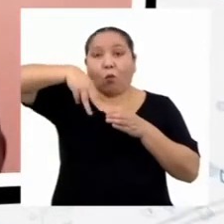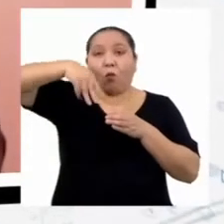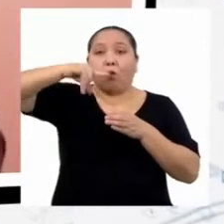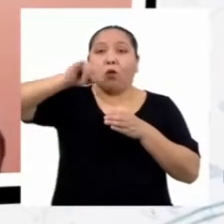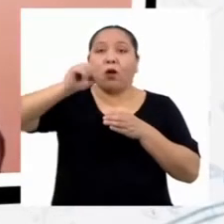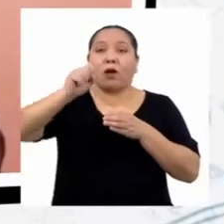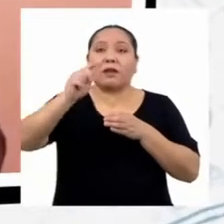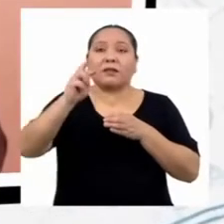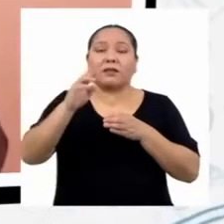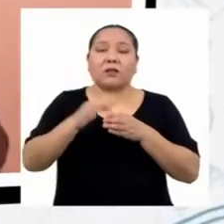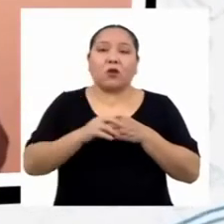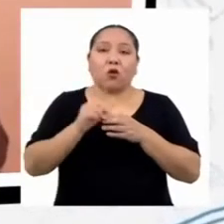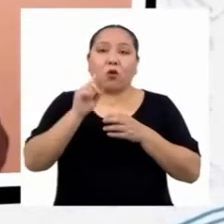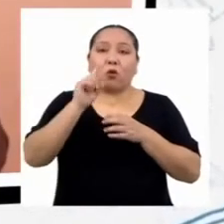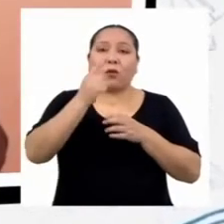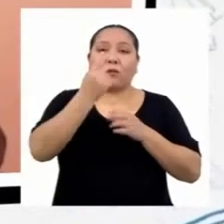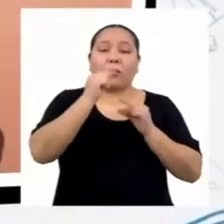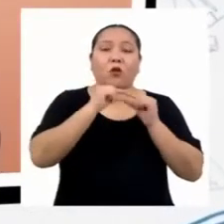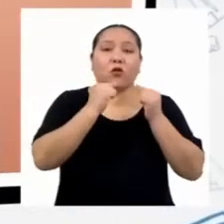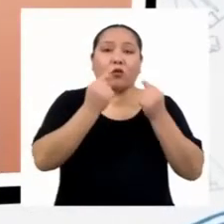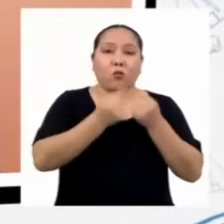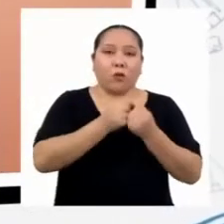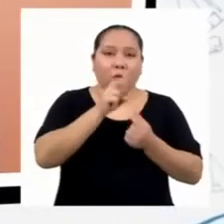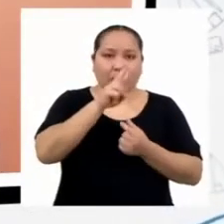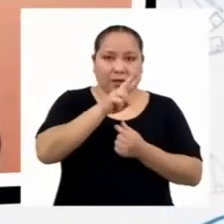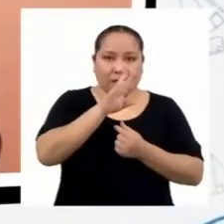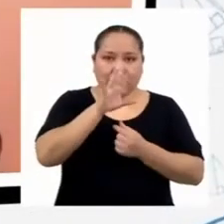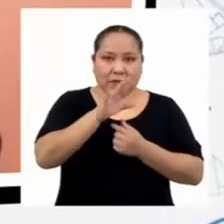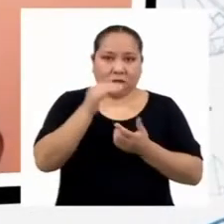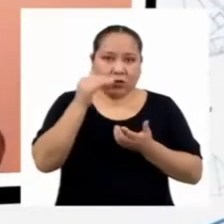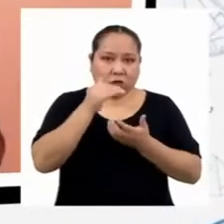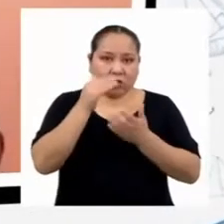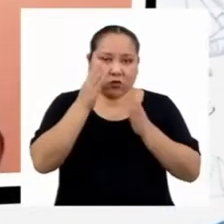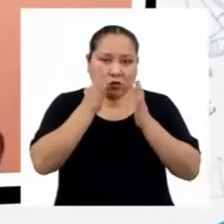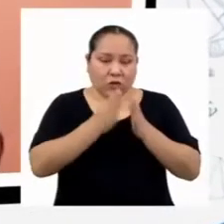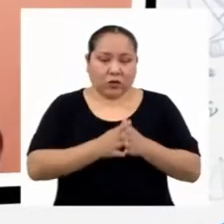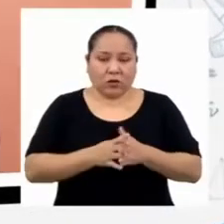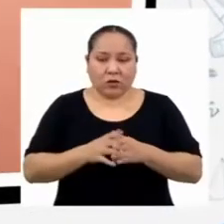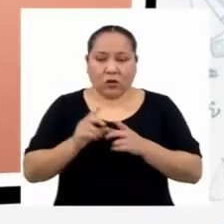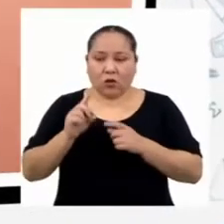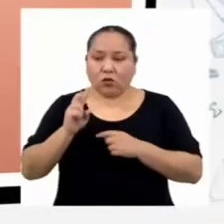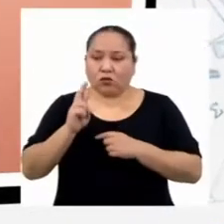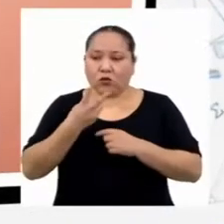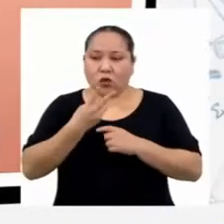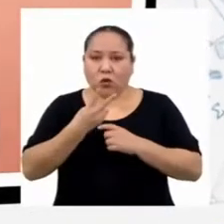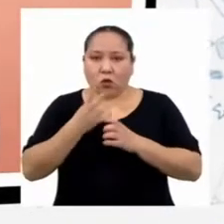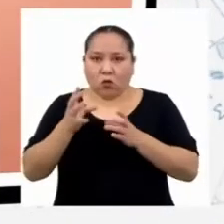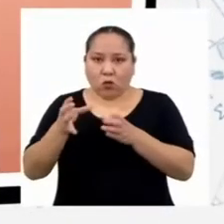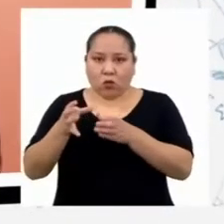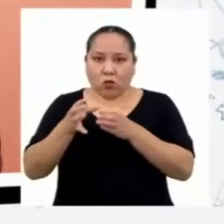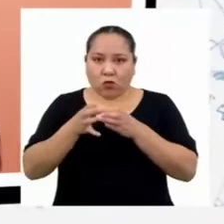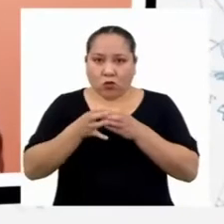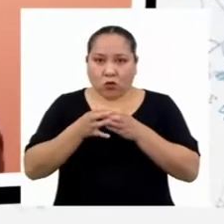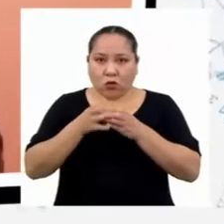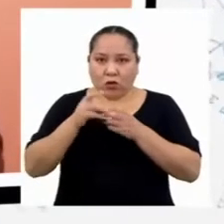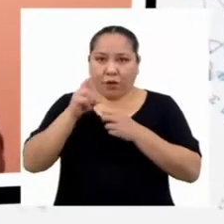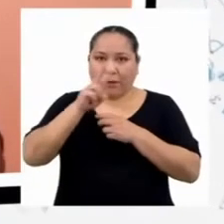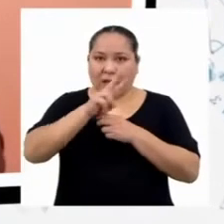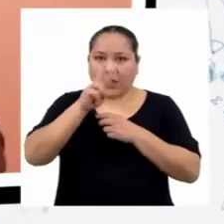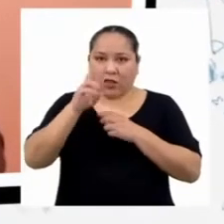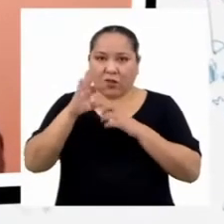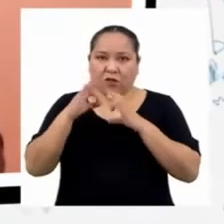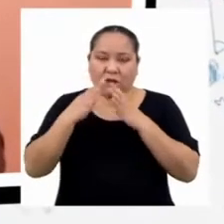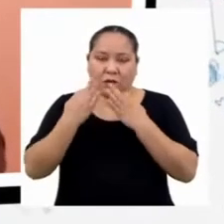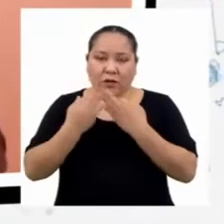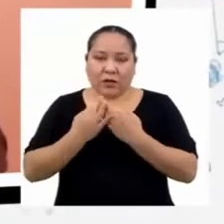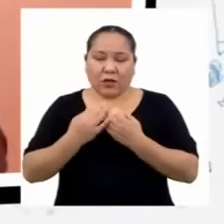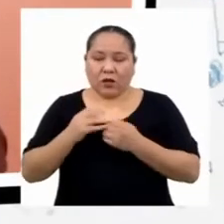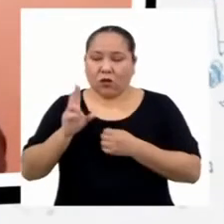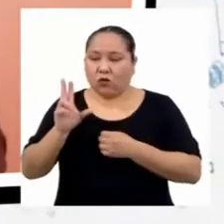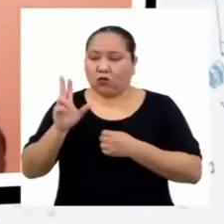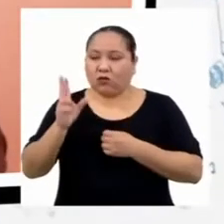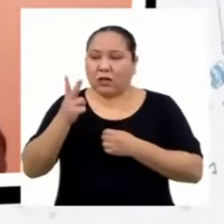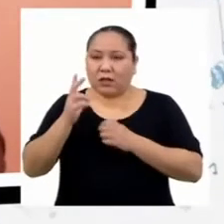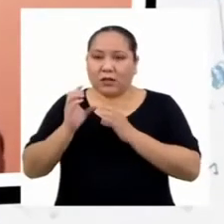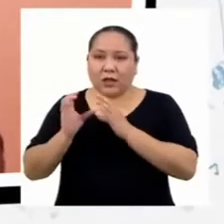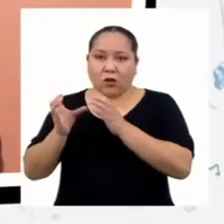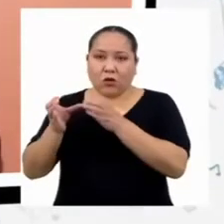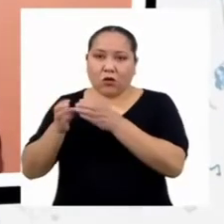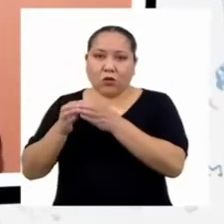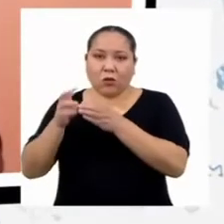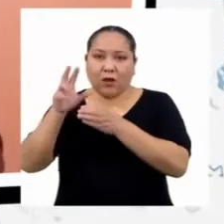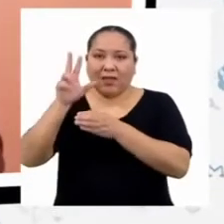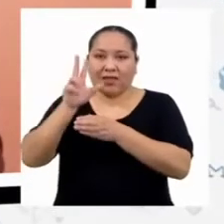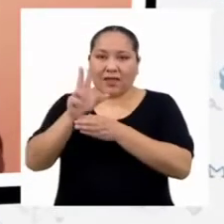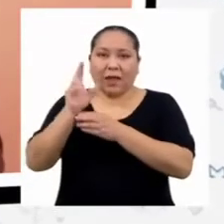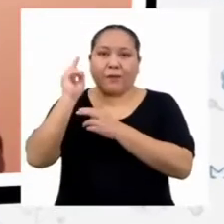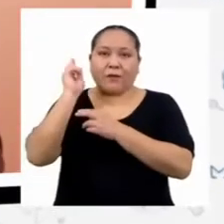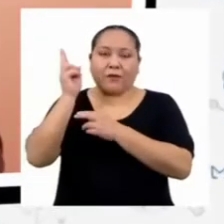grupo de 25 estudiantes, un segundo grupo de 22 familias, y un tercer grupo de